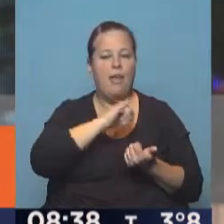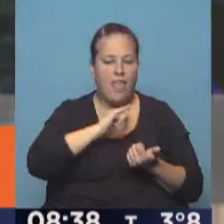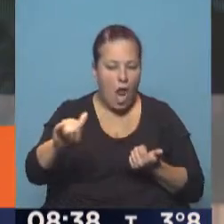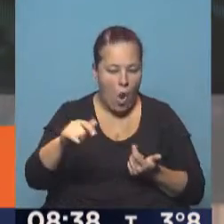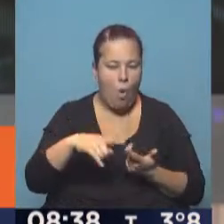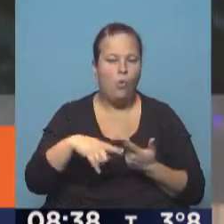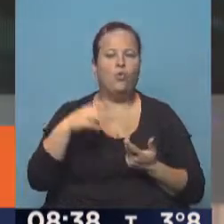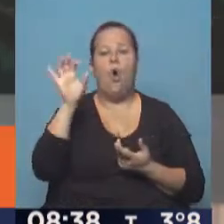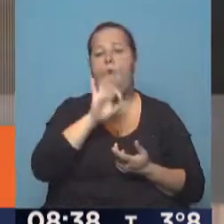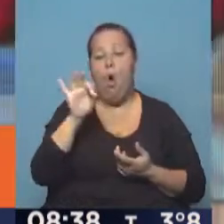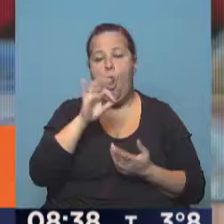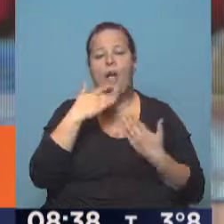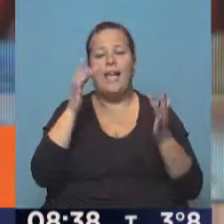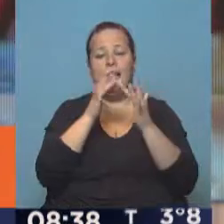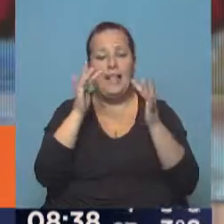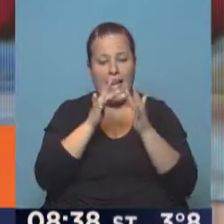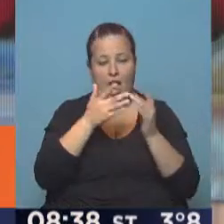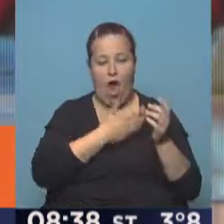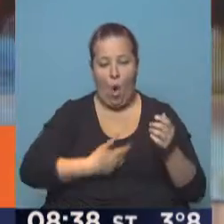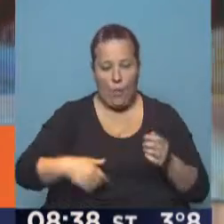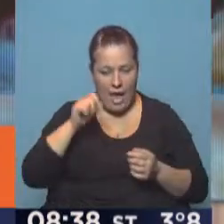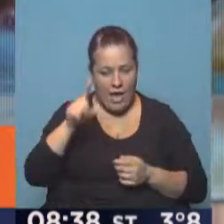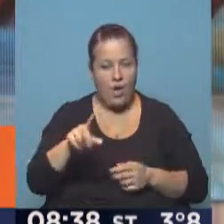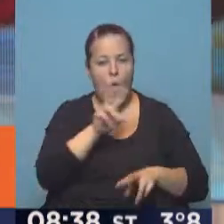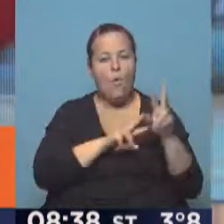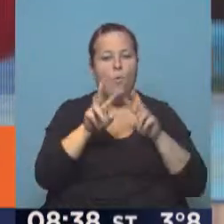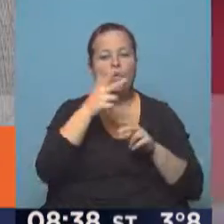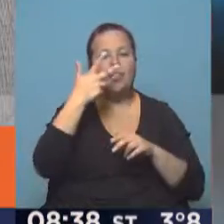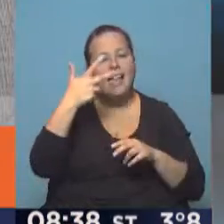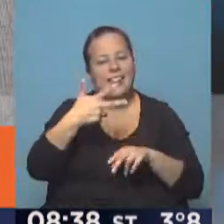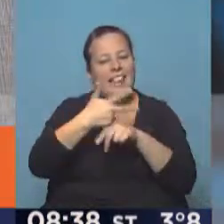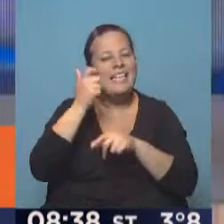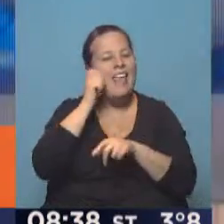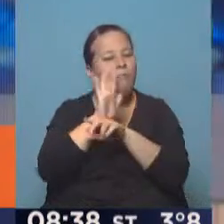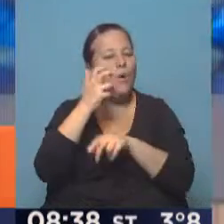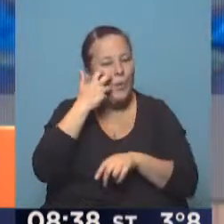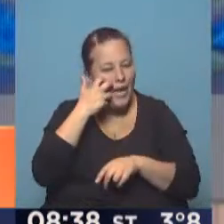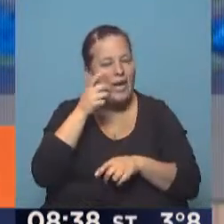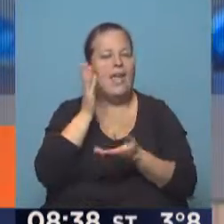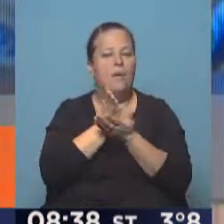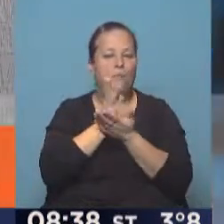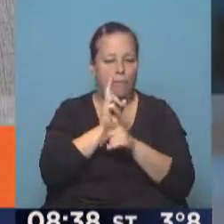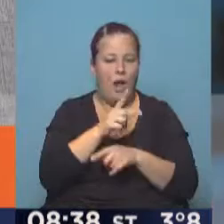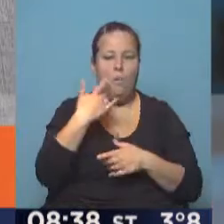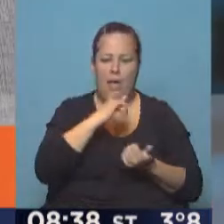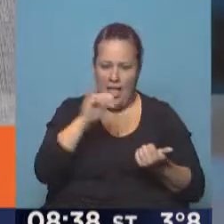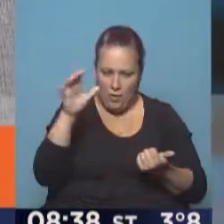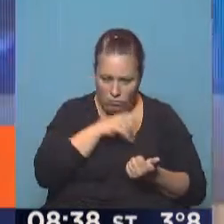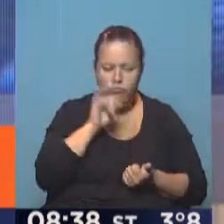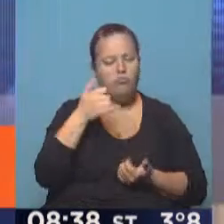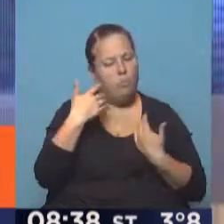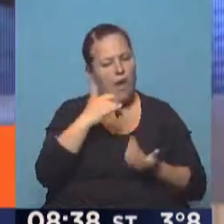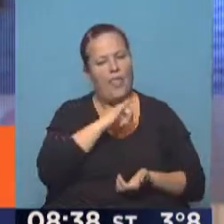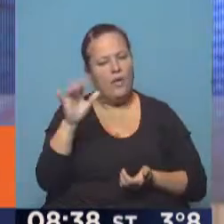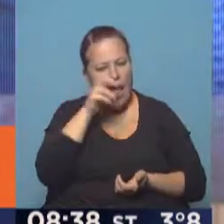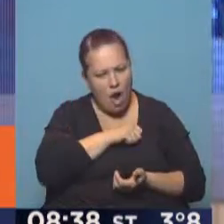denunciar, o si no, a través de la página web del gobierno, buscar el área de tercera edad y el área de protección de derechos. ¿Se pueden hacer denuncias anónimas? También se pueden